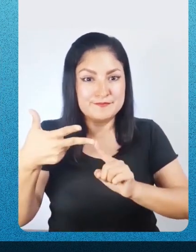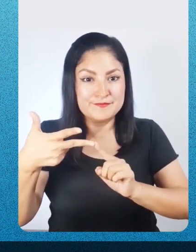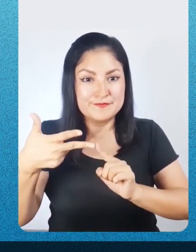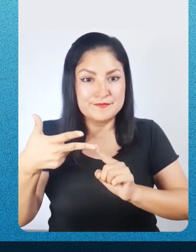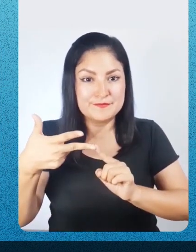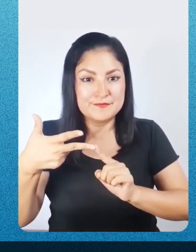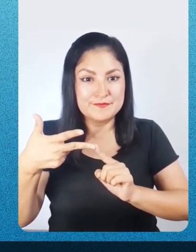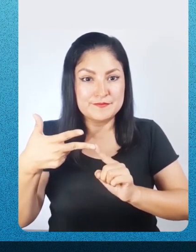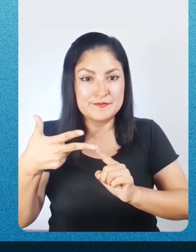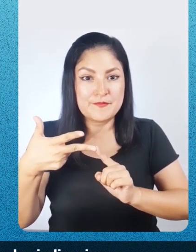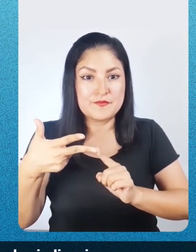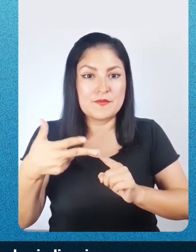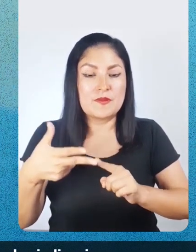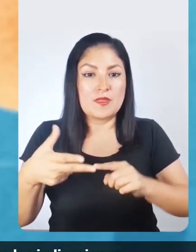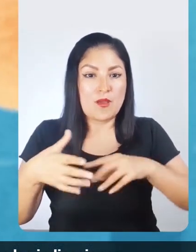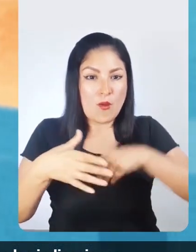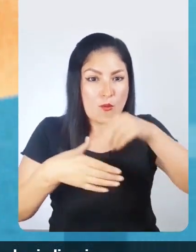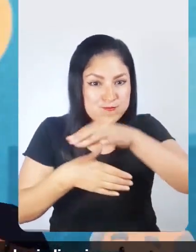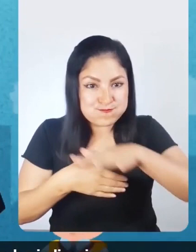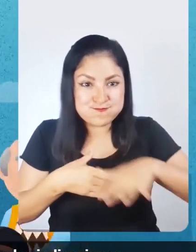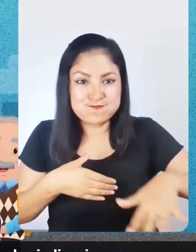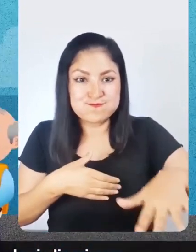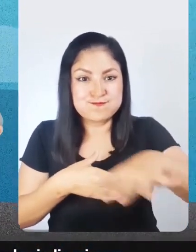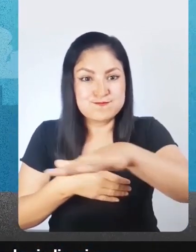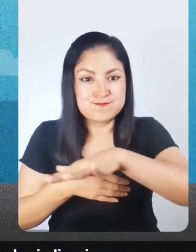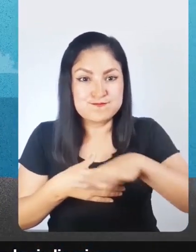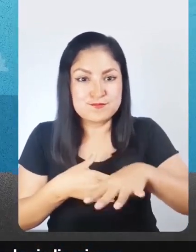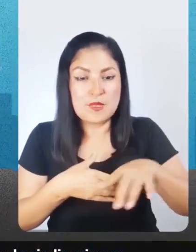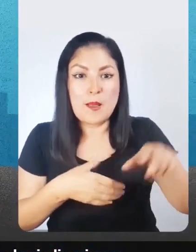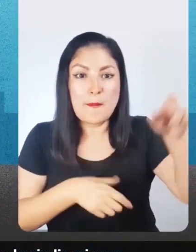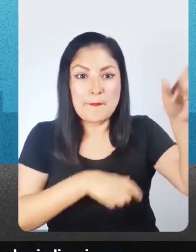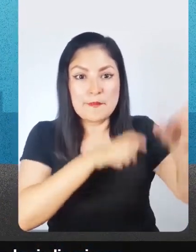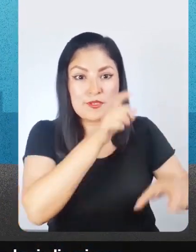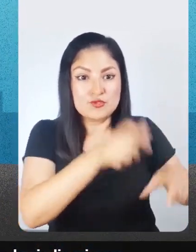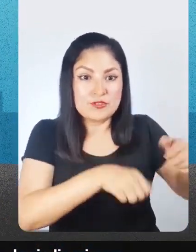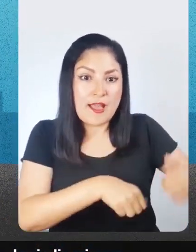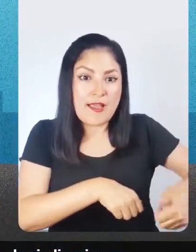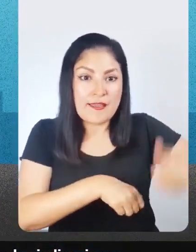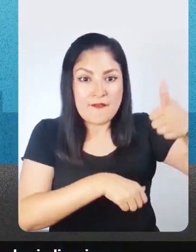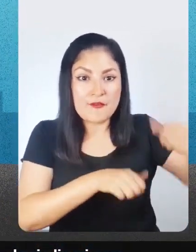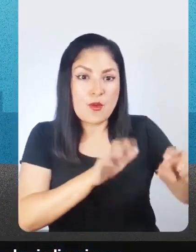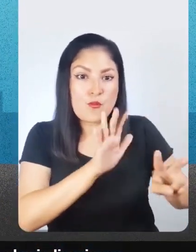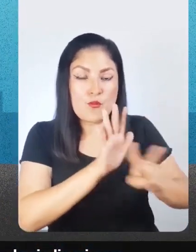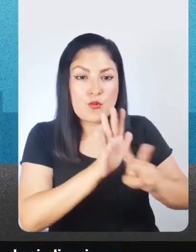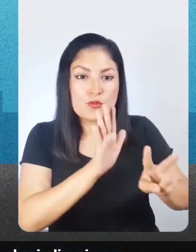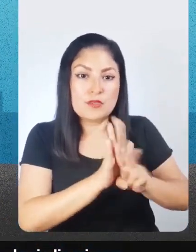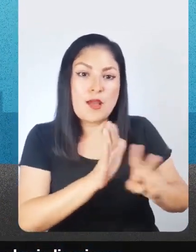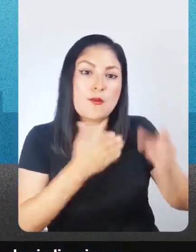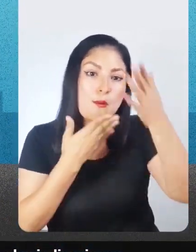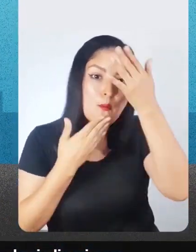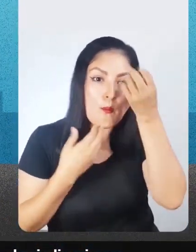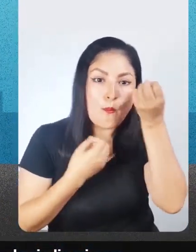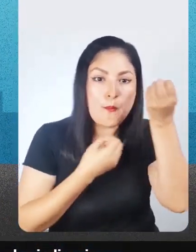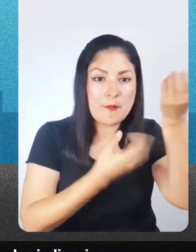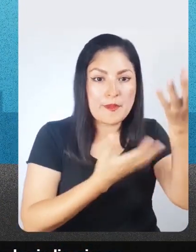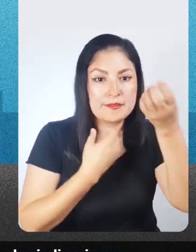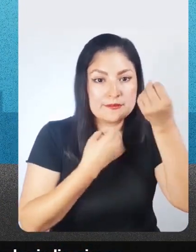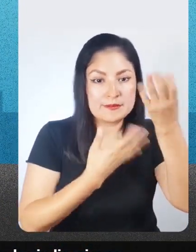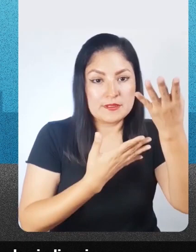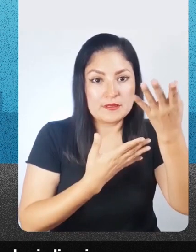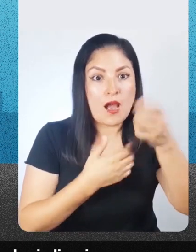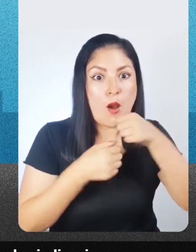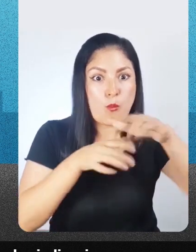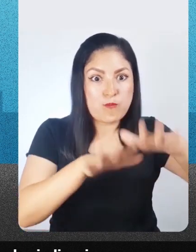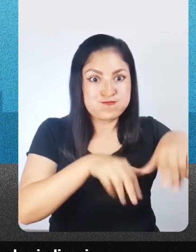Momento 3. Evacúa hacia las zonas seguras externas y sigue las indicaciones de las autoridades o voluntarios